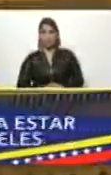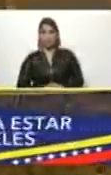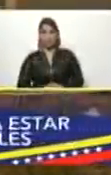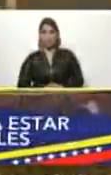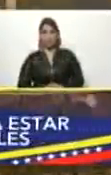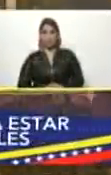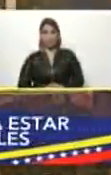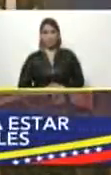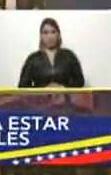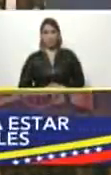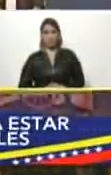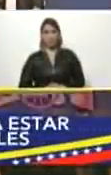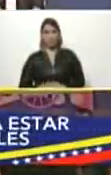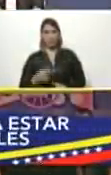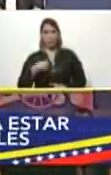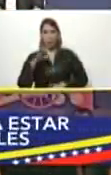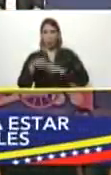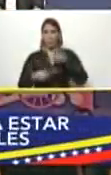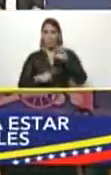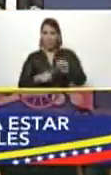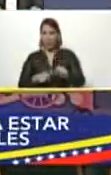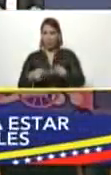Estoy comprando mi pasaje.